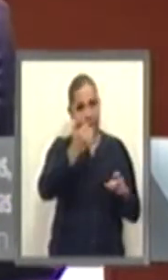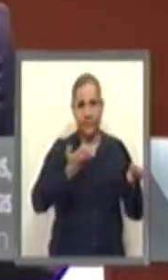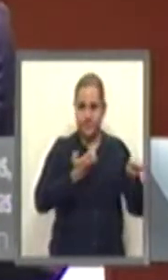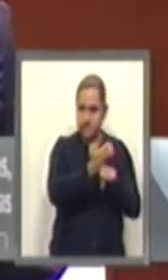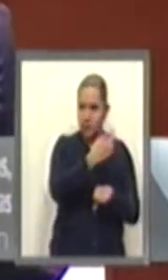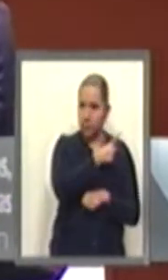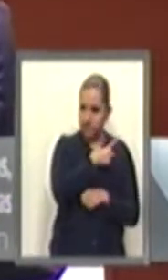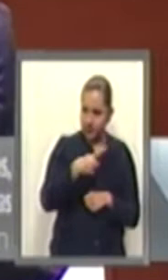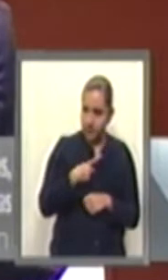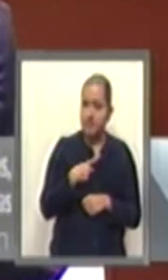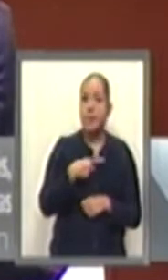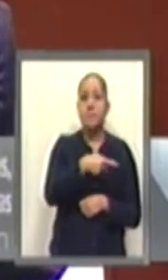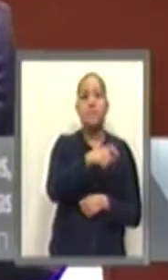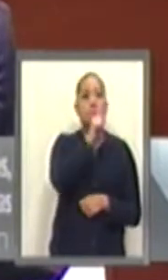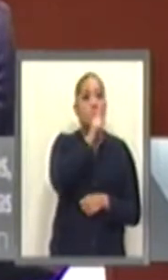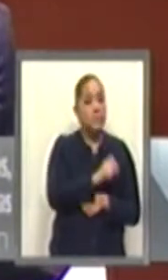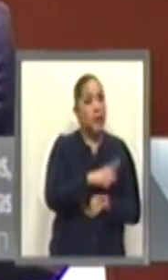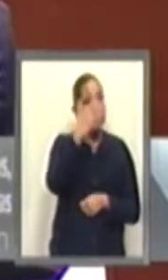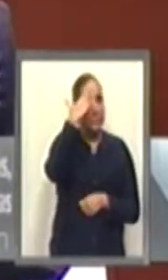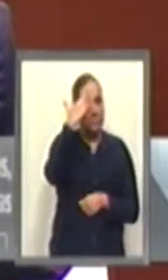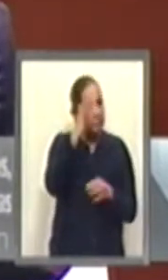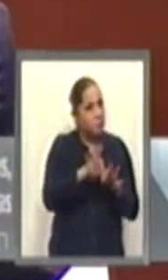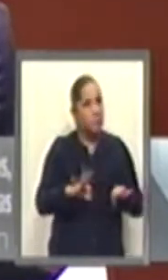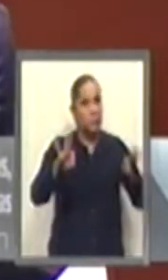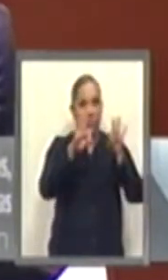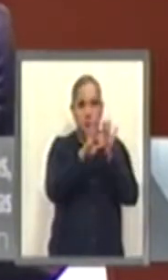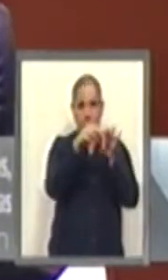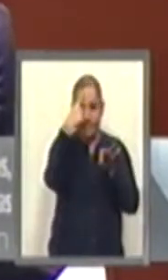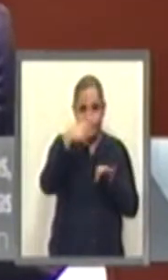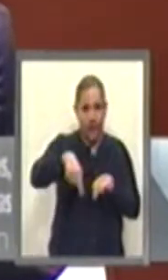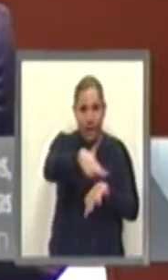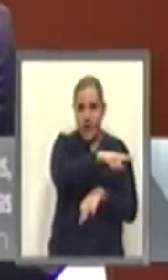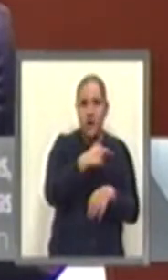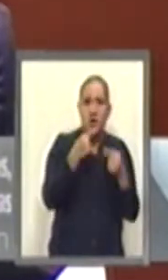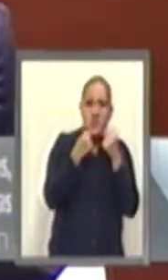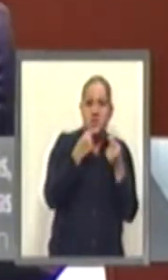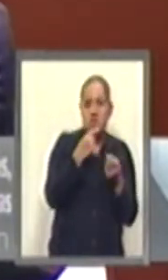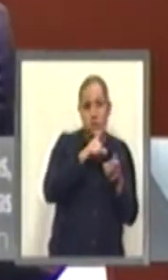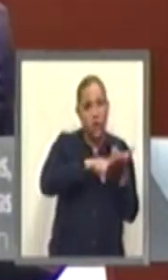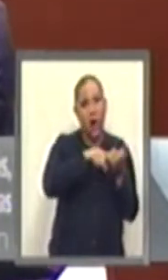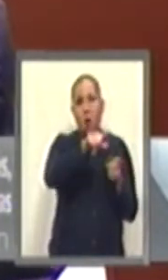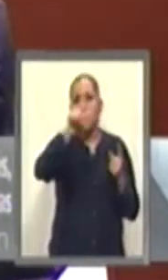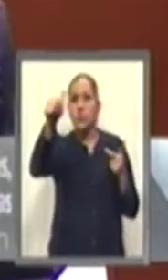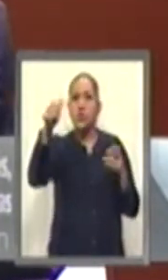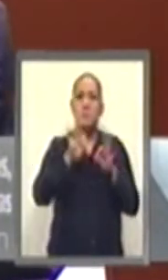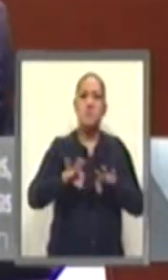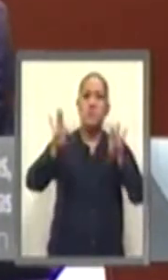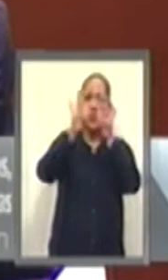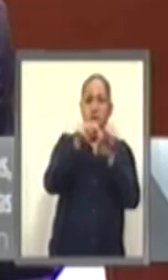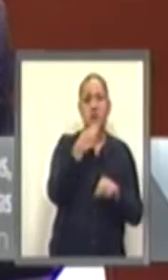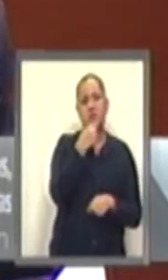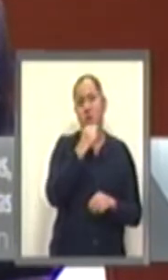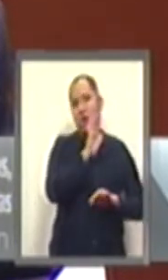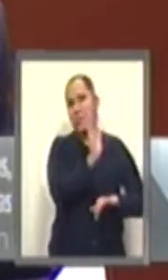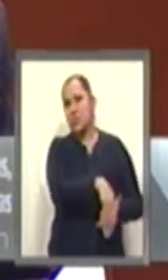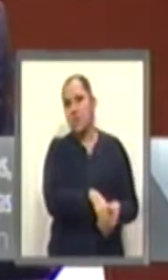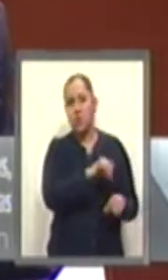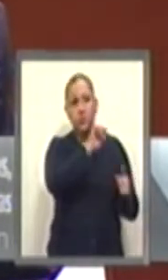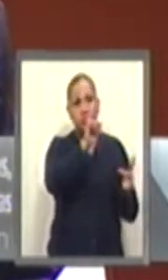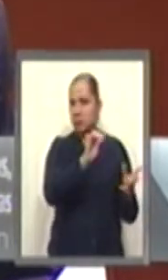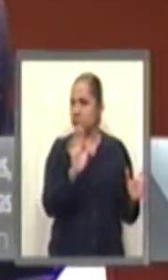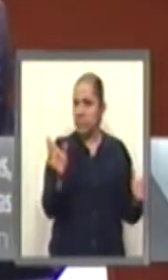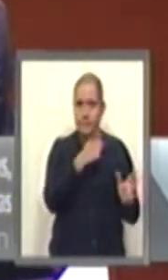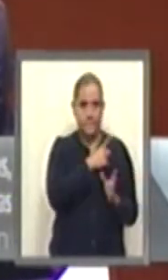protección del principio superior de la niñez, no se deben escatimar esfuerzos ni recursos, ya que invertir en las niñas,